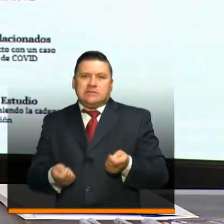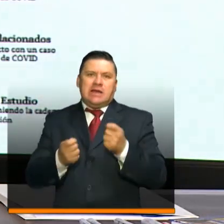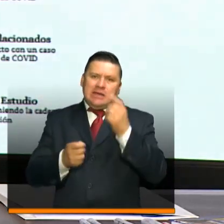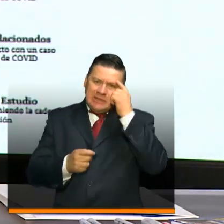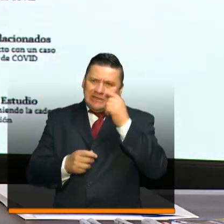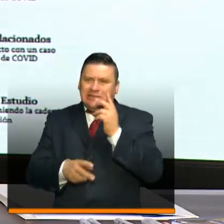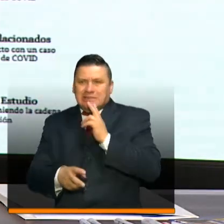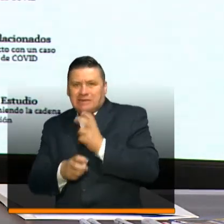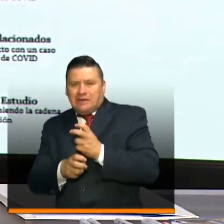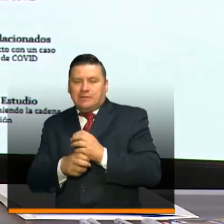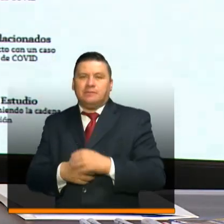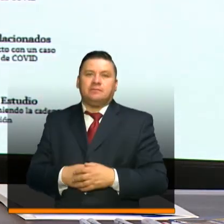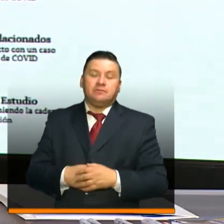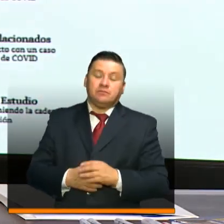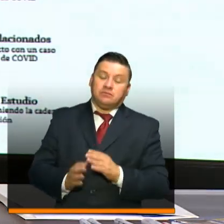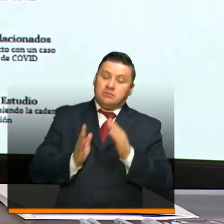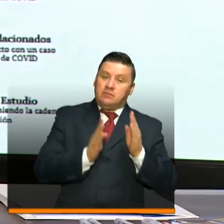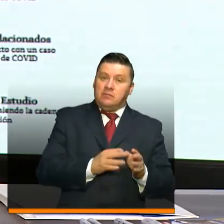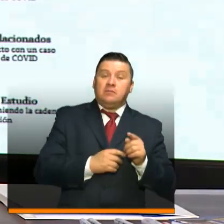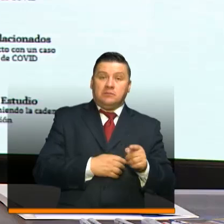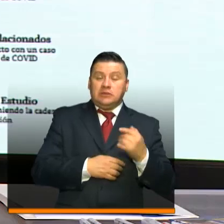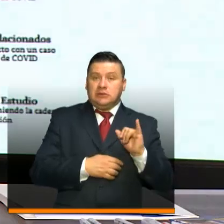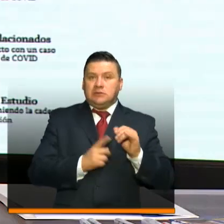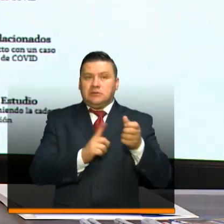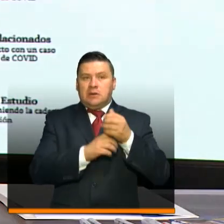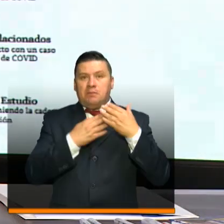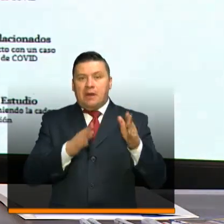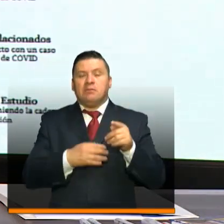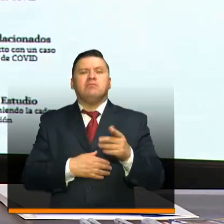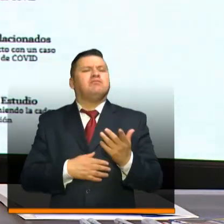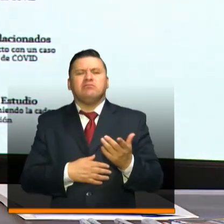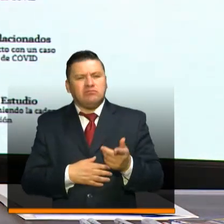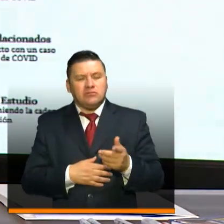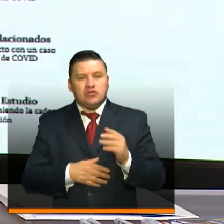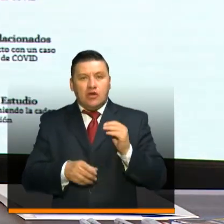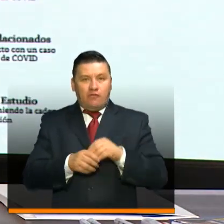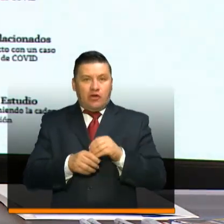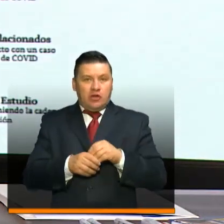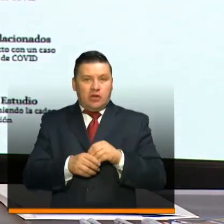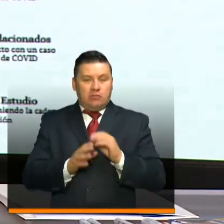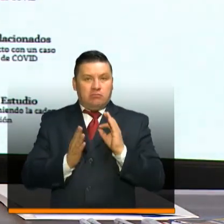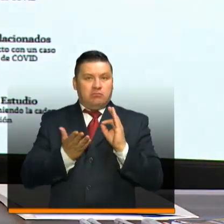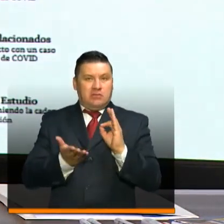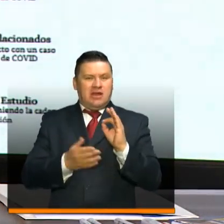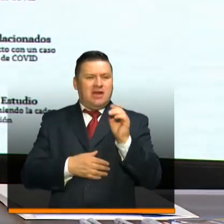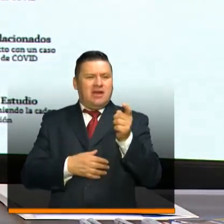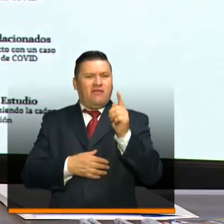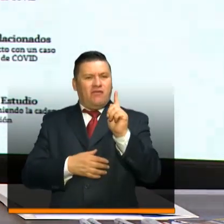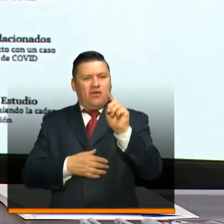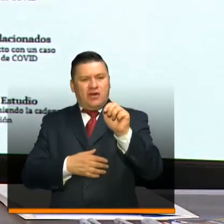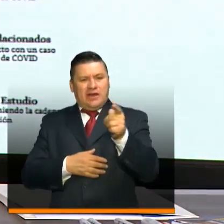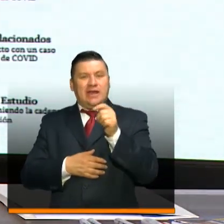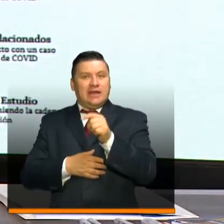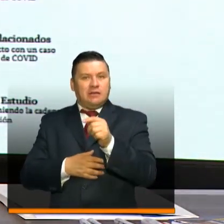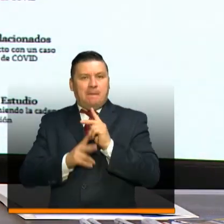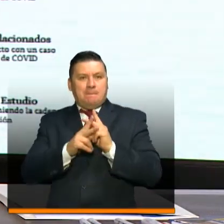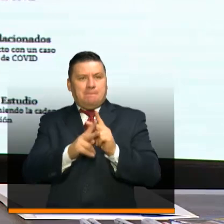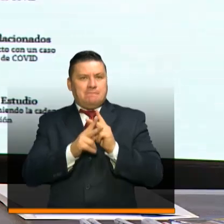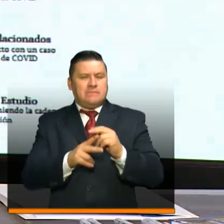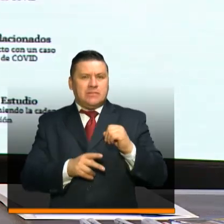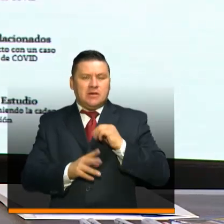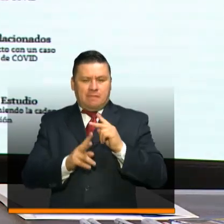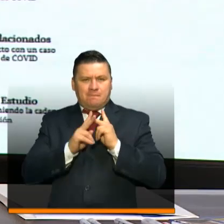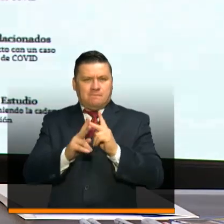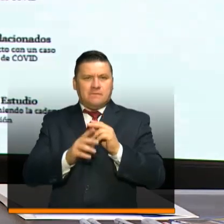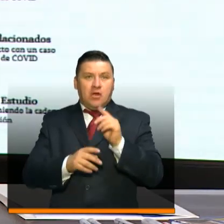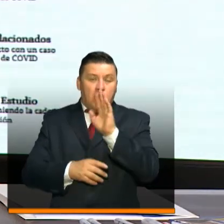de esta tempestad. Y por otro lado, hemos habilitado con el Fondo Nacional de Garantías unas líneas de crédito que tienen